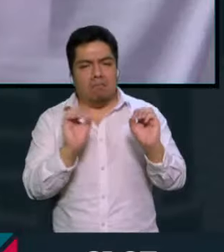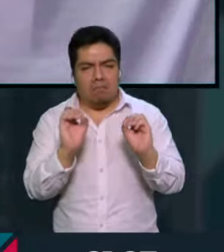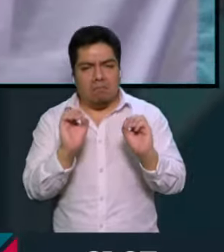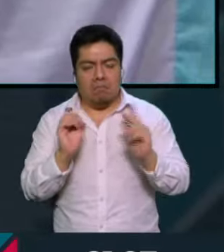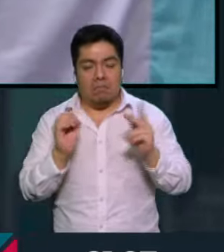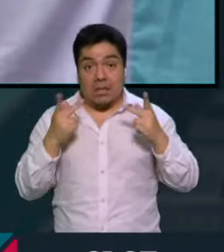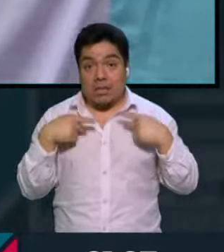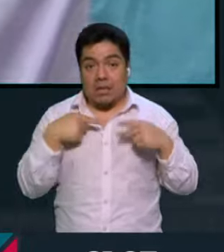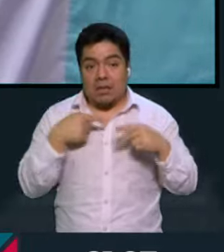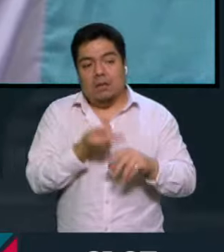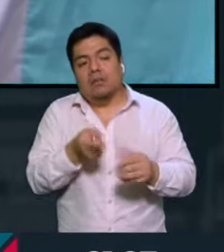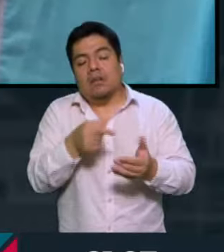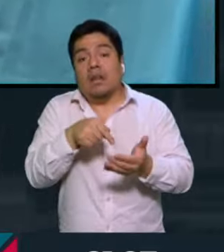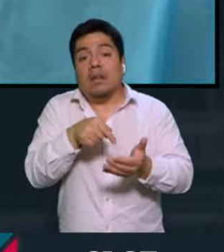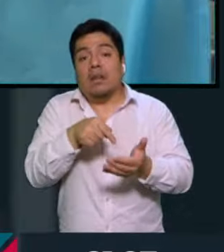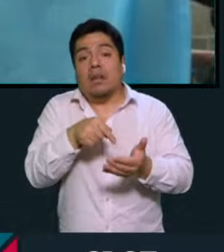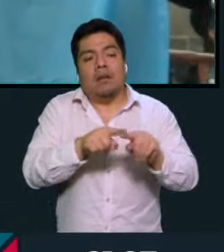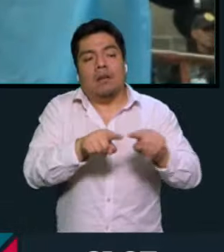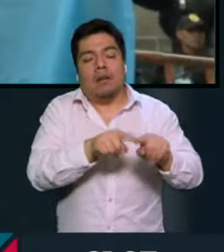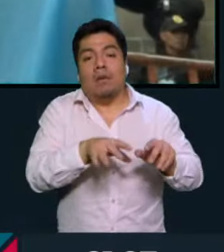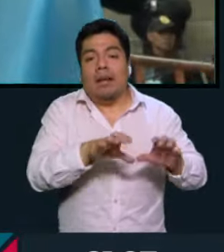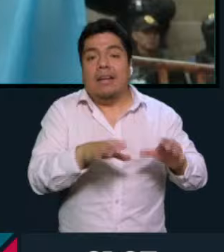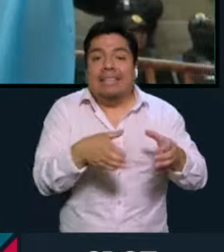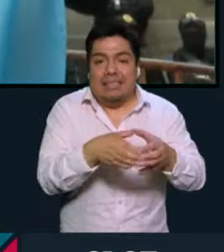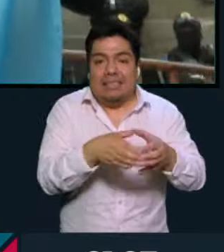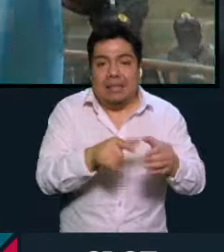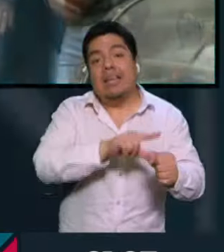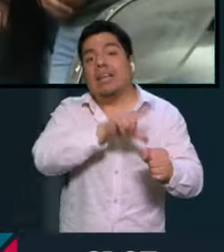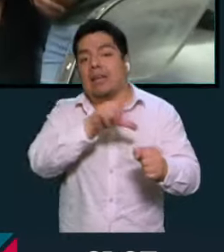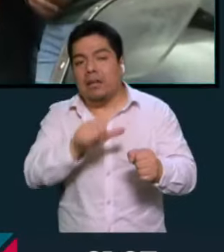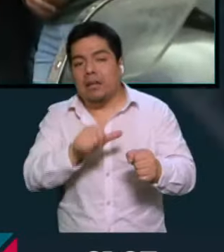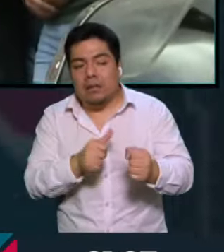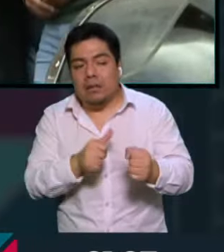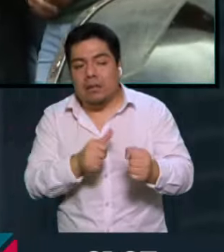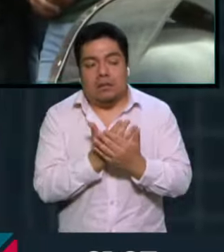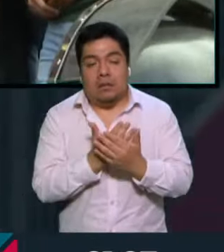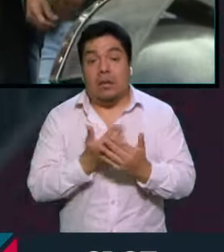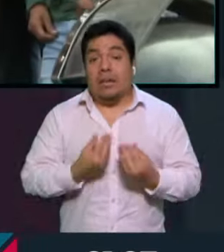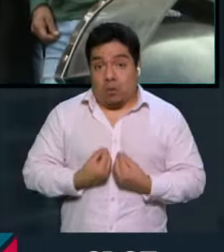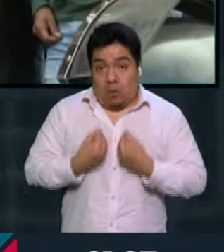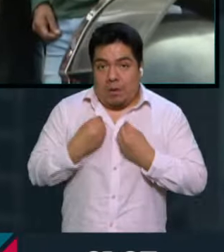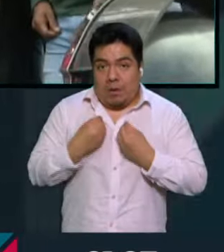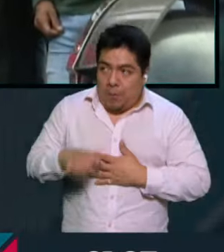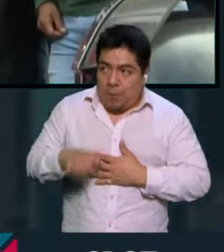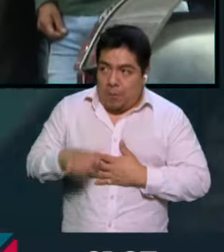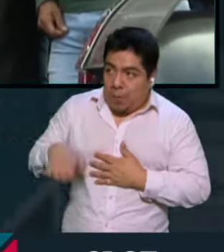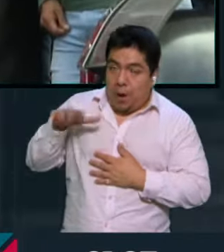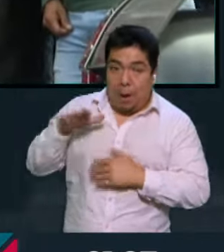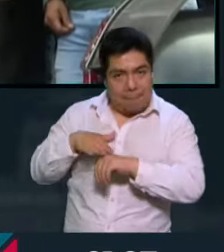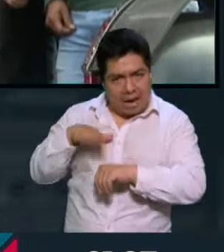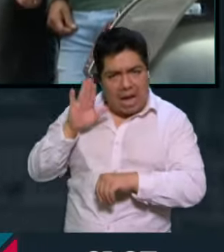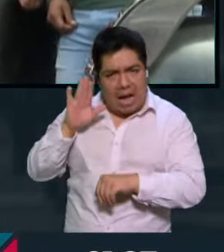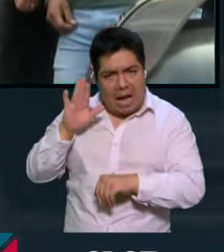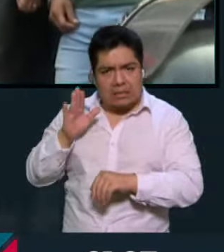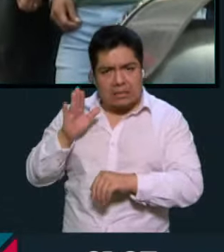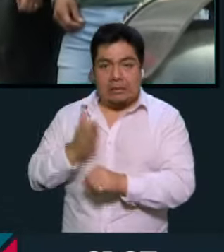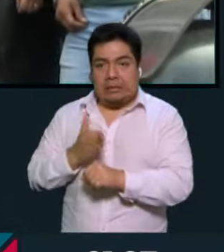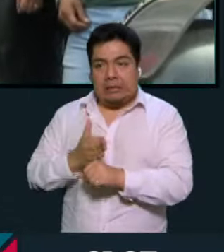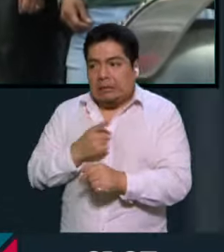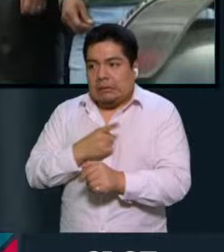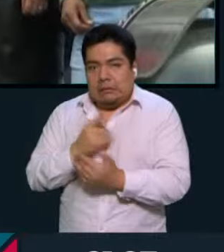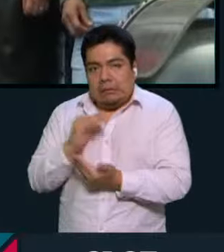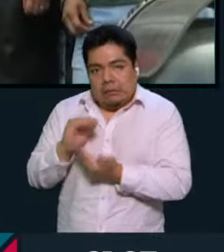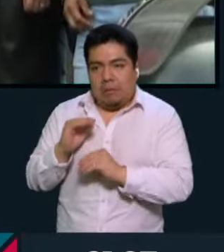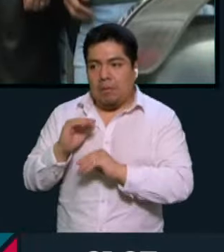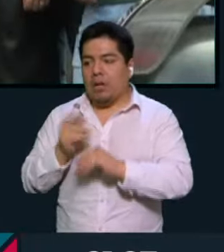estas personas en espacios de vulnerabilidad, y que después, pues la expectativa de vida sea estos años terribles que se nos ha permitido vivir a las personas